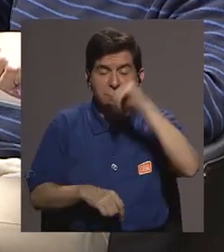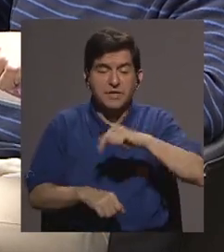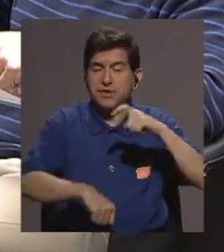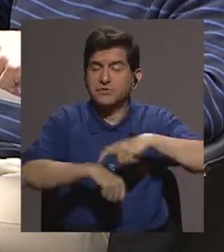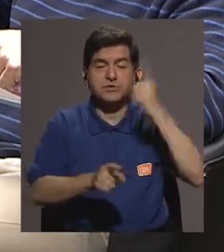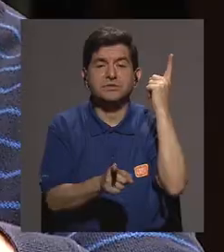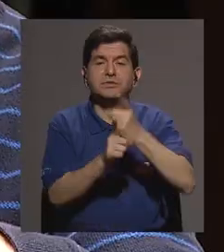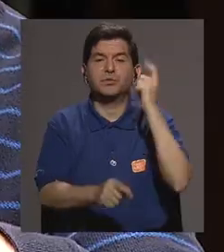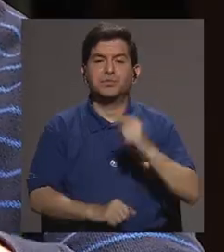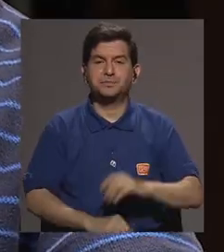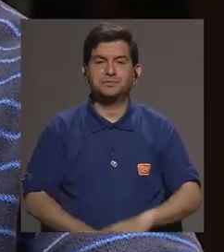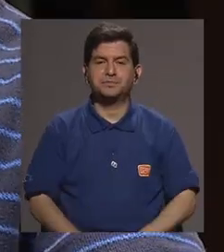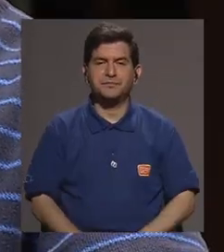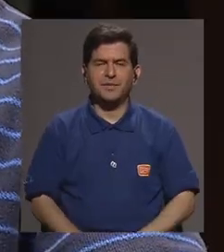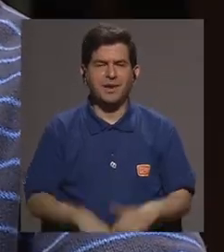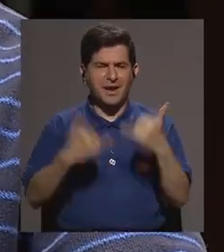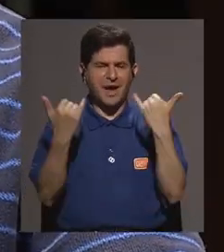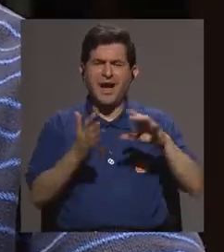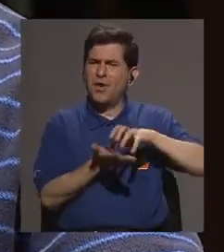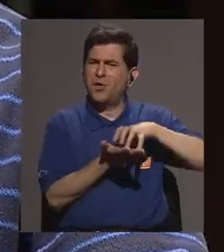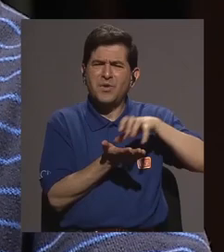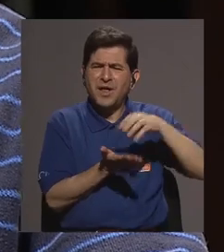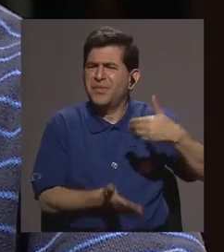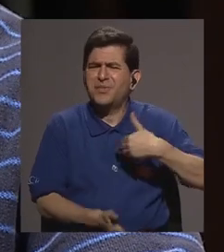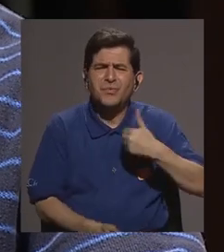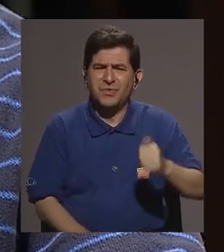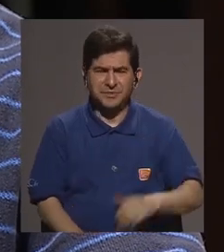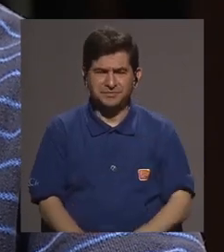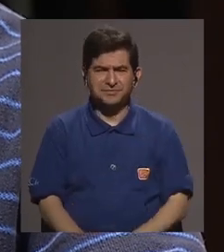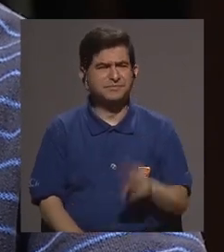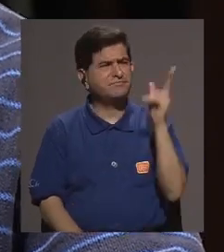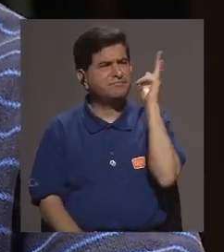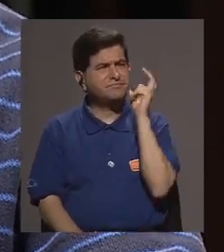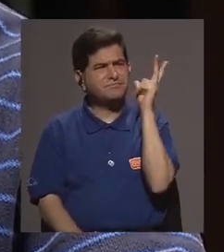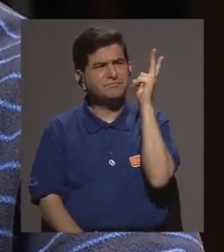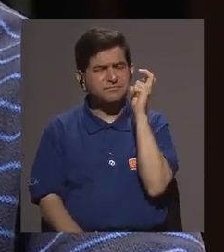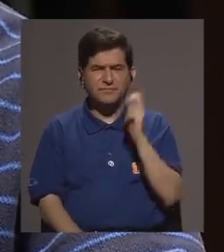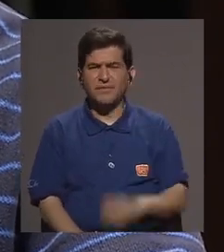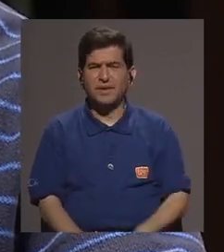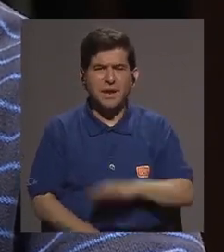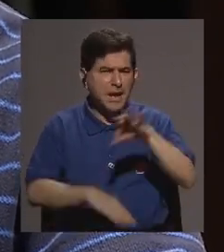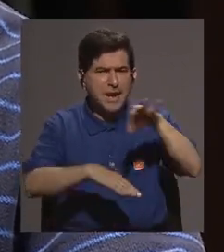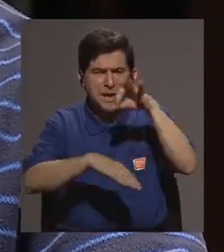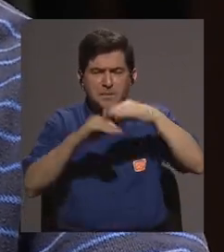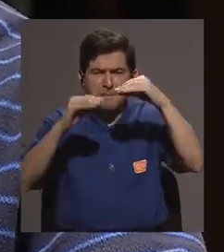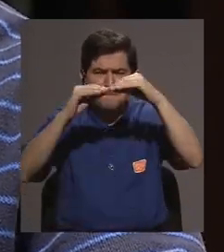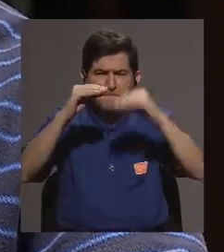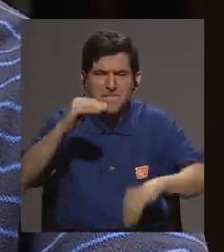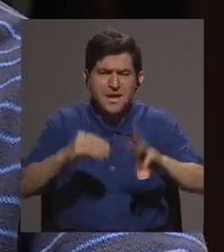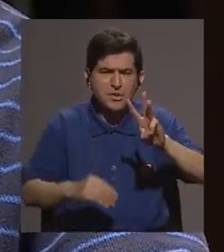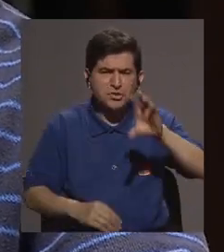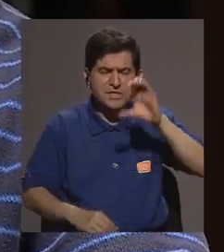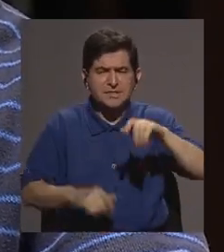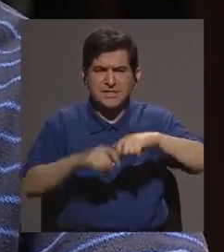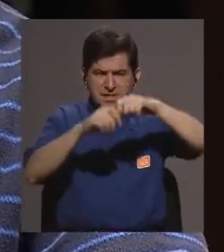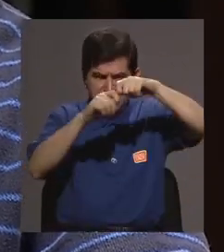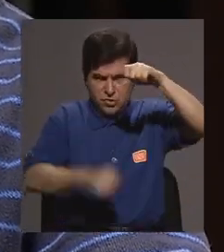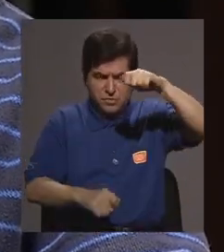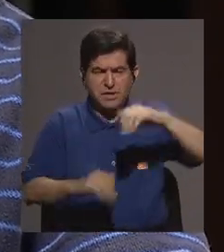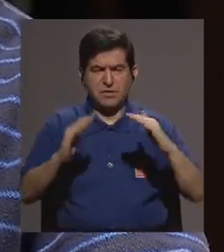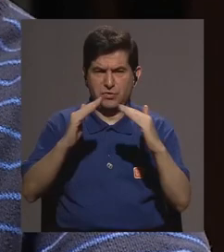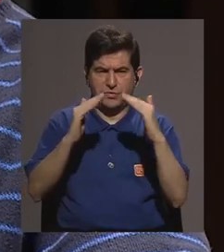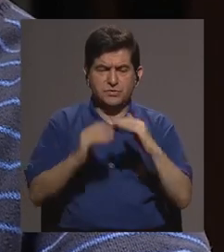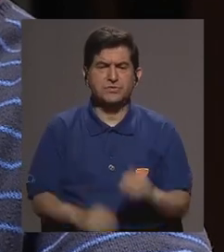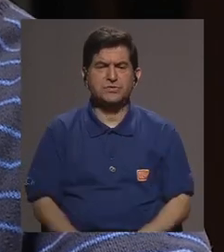podamos detectar a tiempo claro ahora me surge una duda doctor escuchando lo de que es un mosquito que vive por debajo de los 600 metros